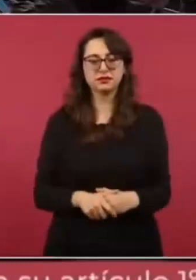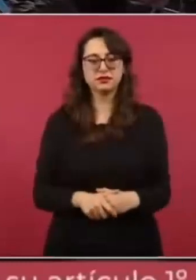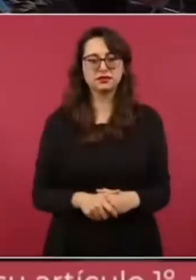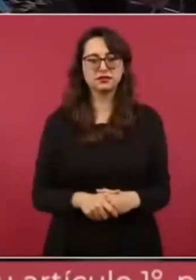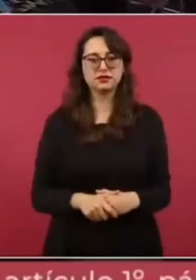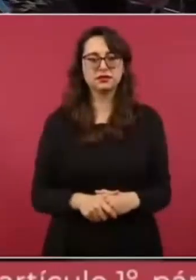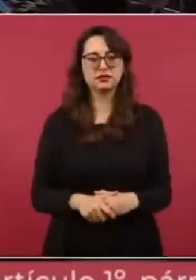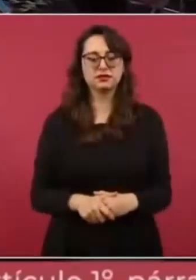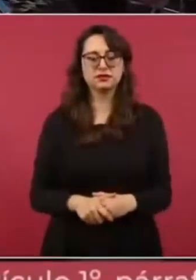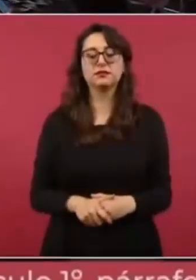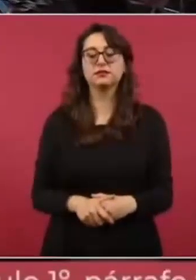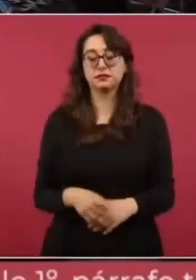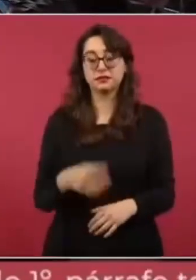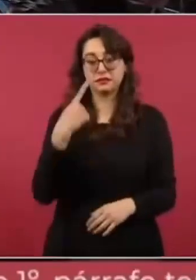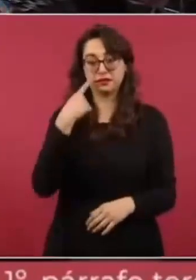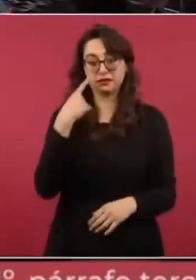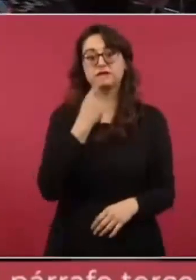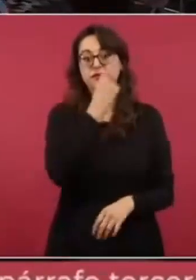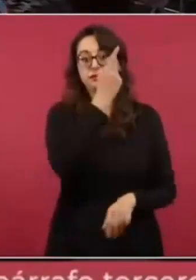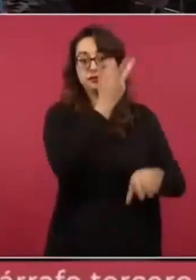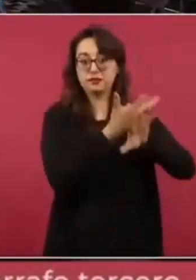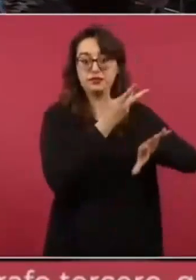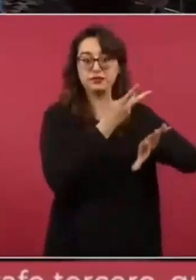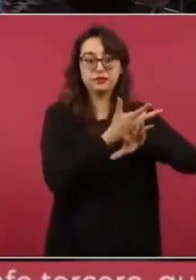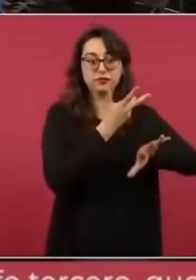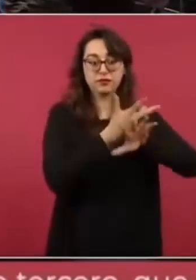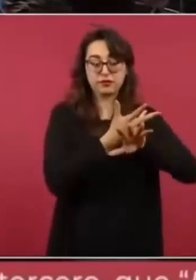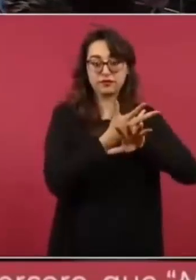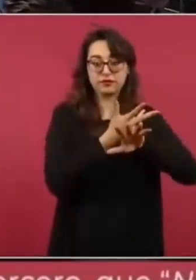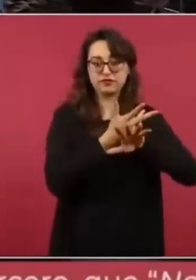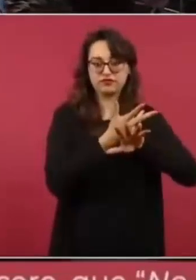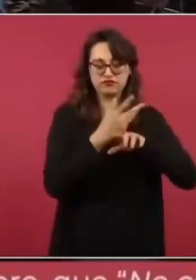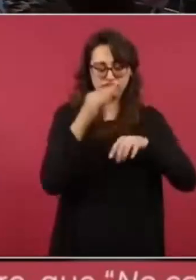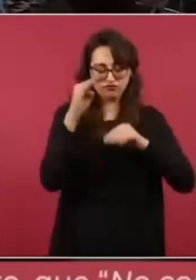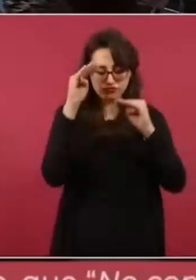Miren qué interesante esto. ¿De qué año es?